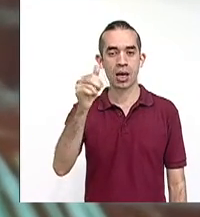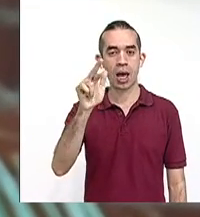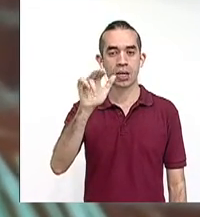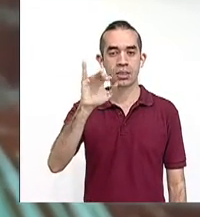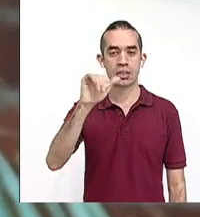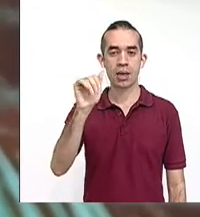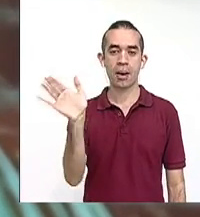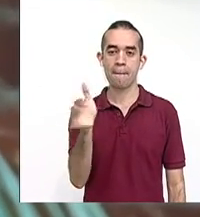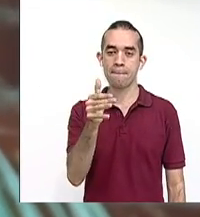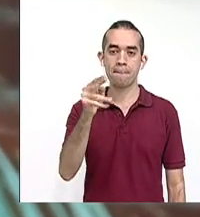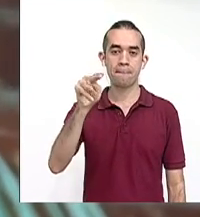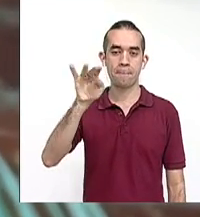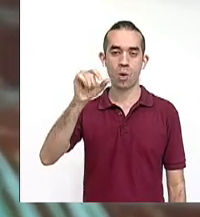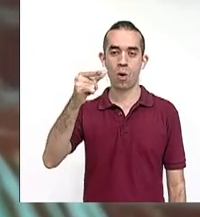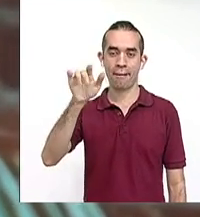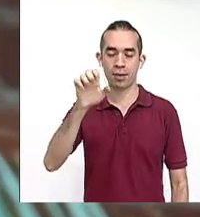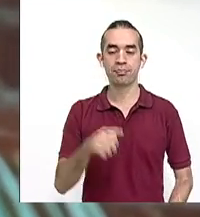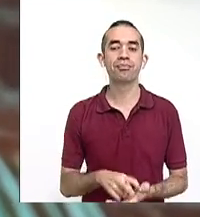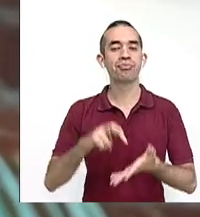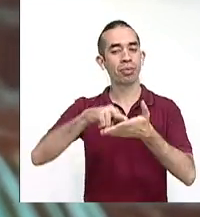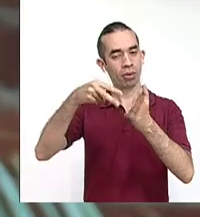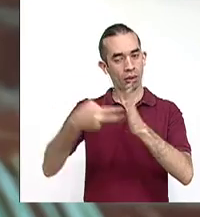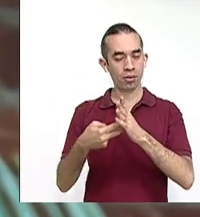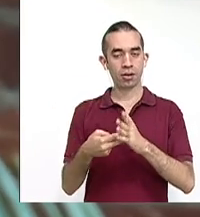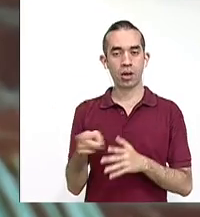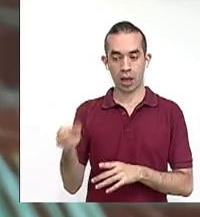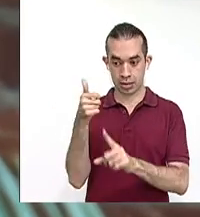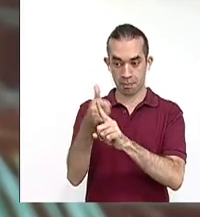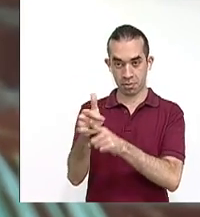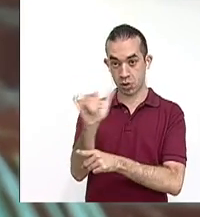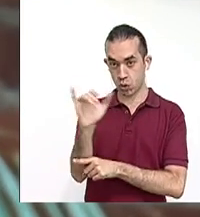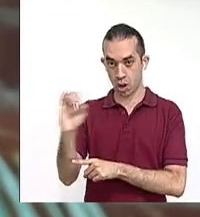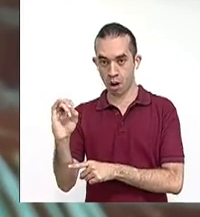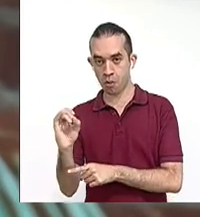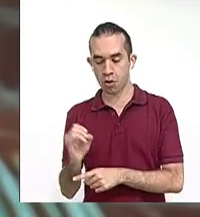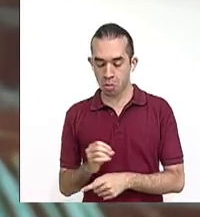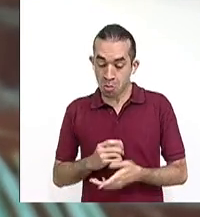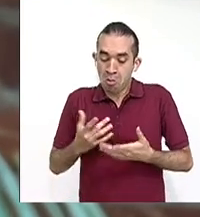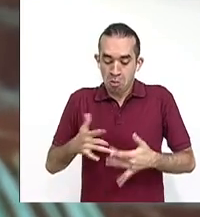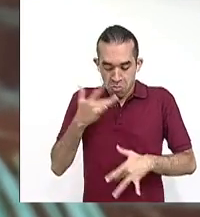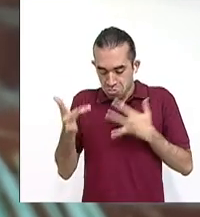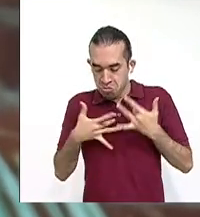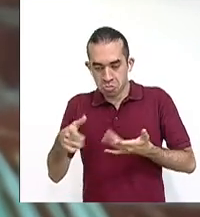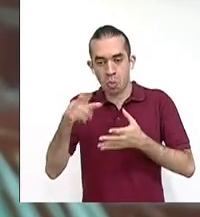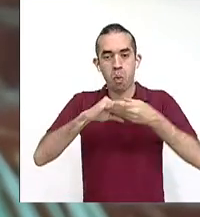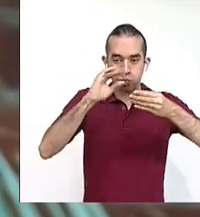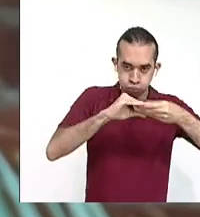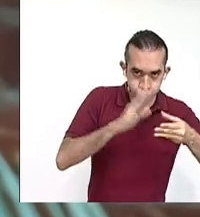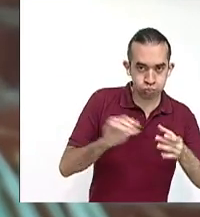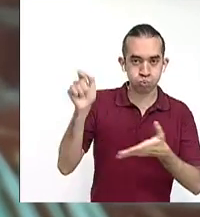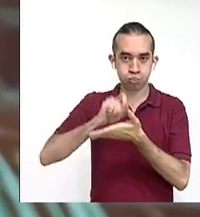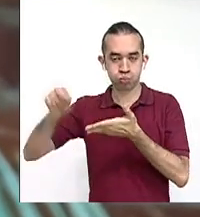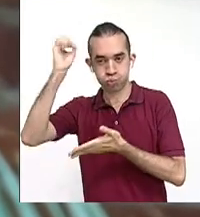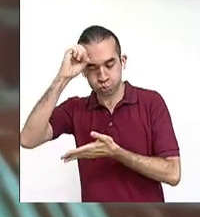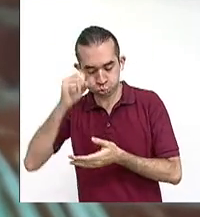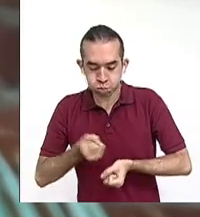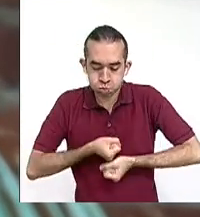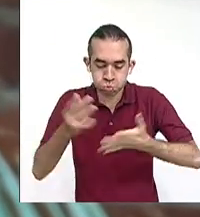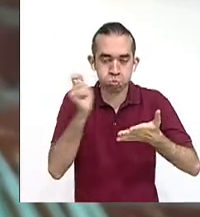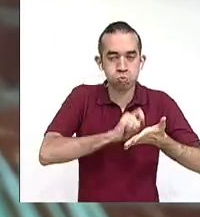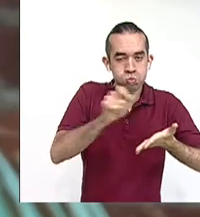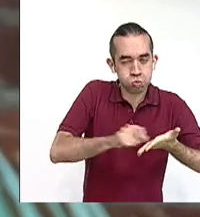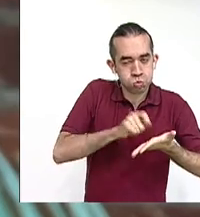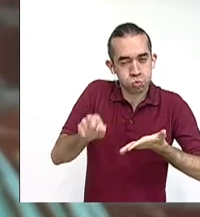explore sus posibilidades como cuentista, como ensayista e inicia un poco esa